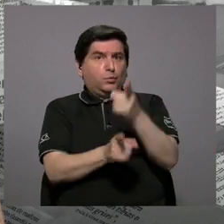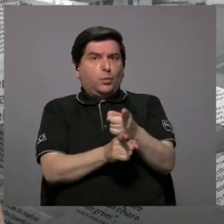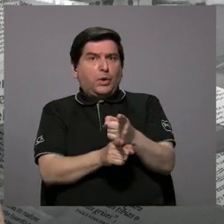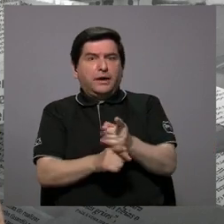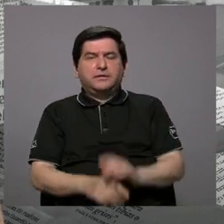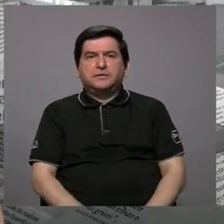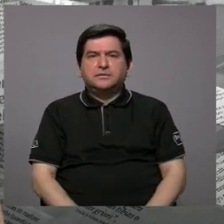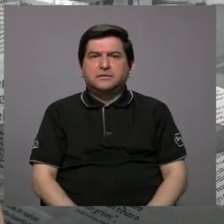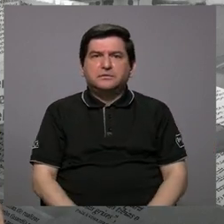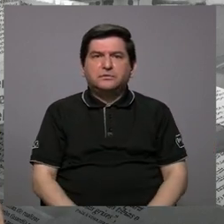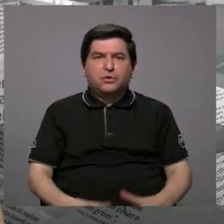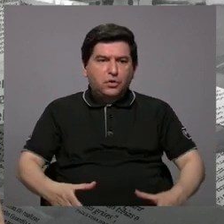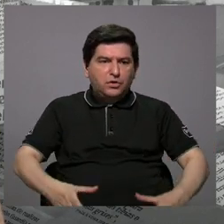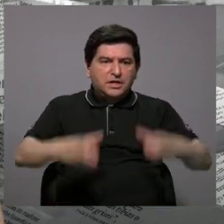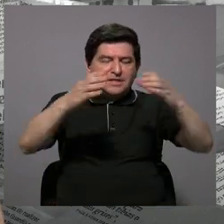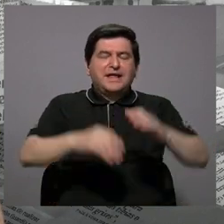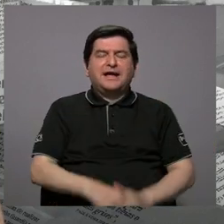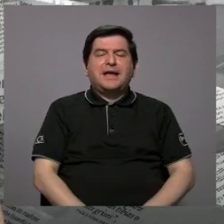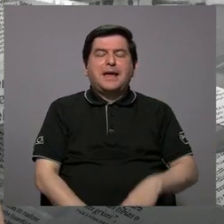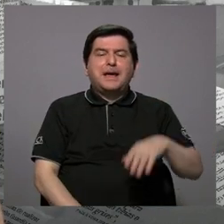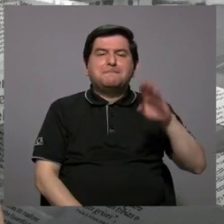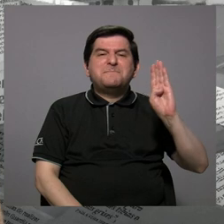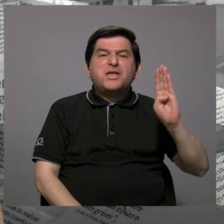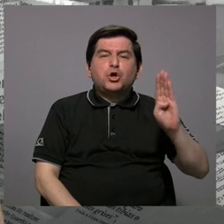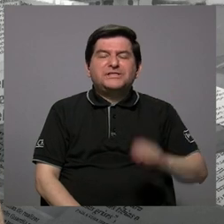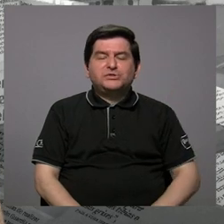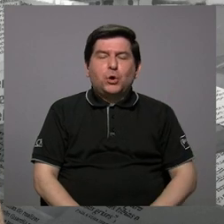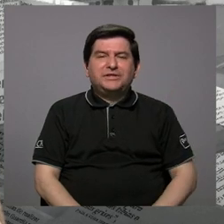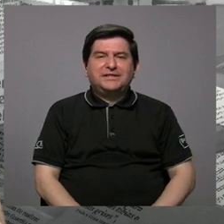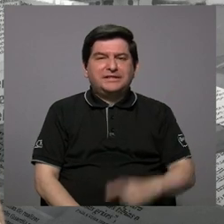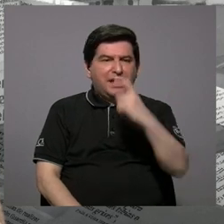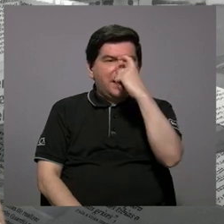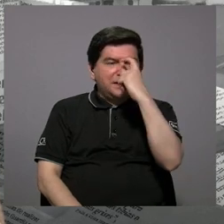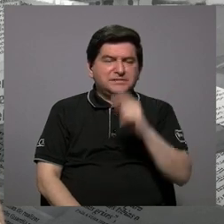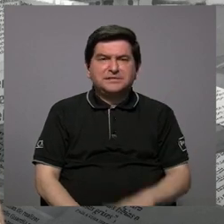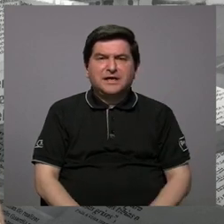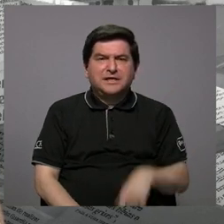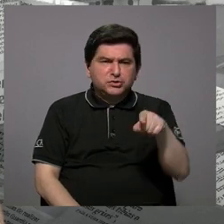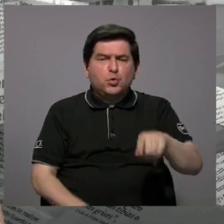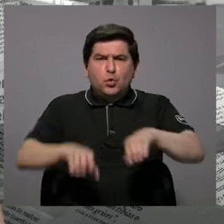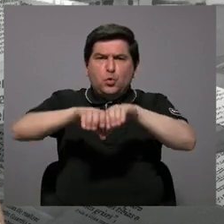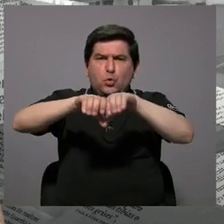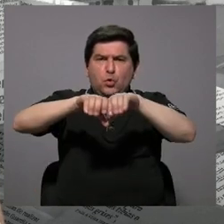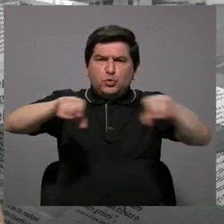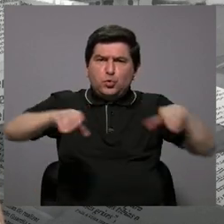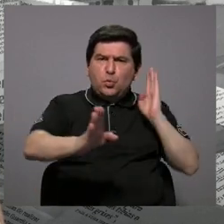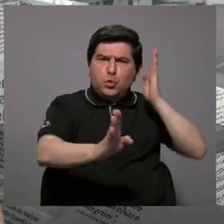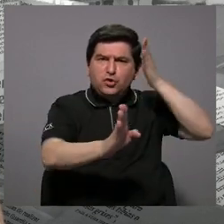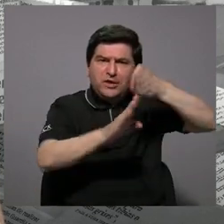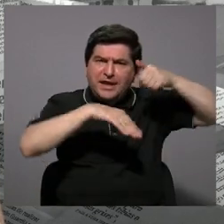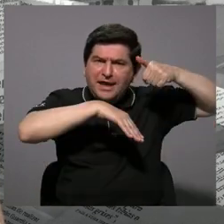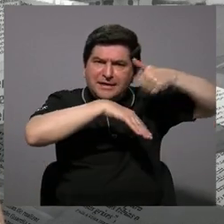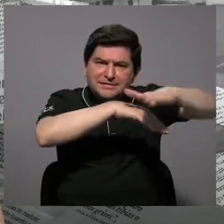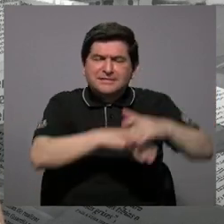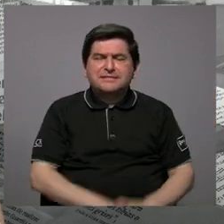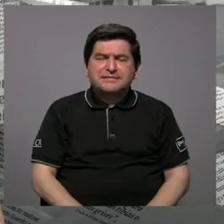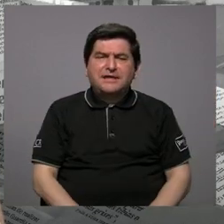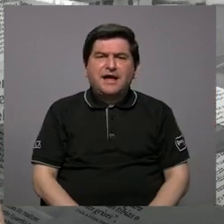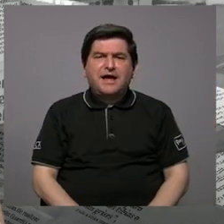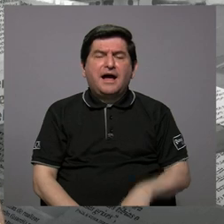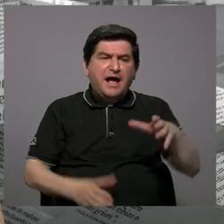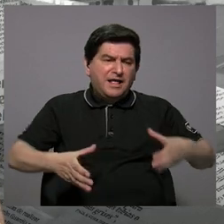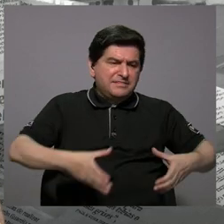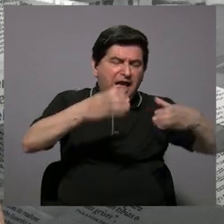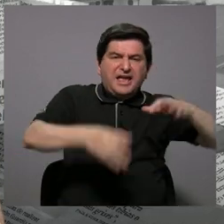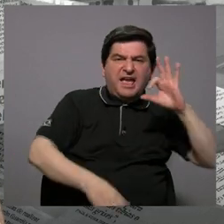¿por qué del tanque de Bello Horizonte de Escalzú no se tira una tubería directa ya sea al tanque de filtros